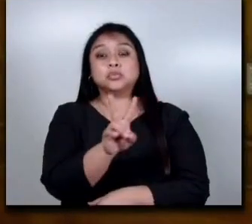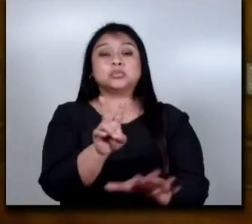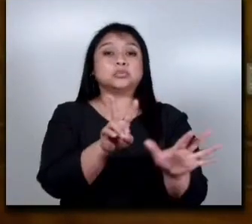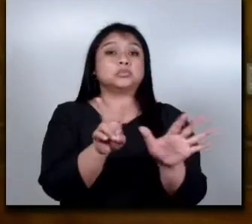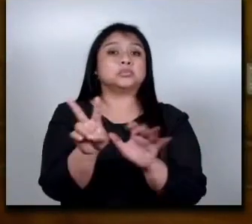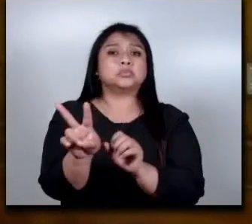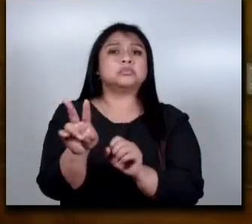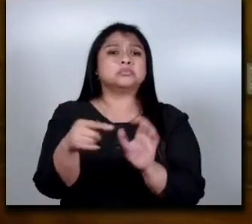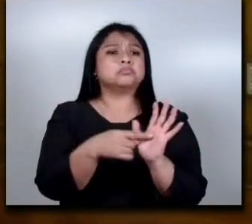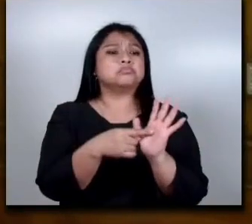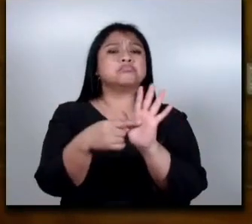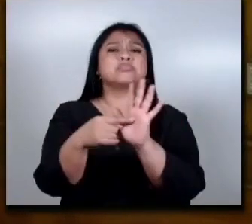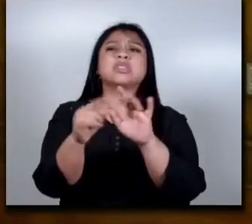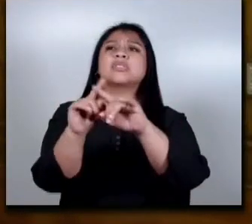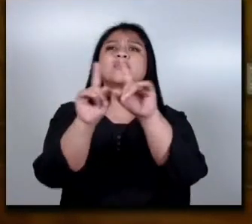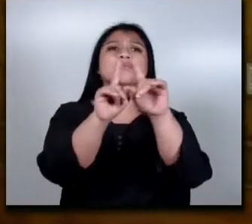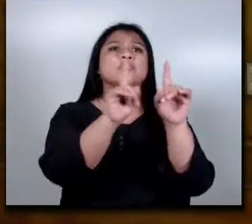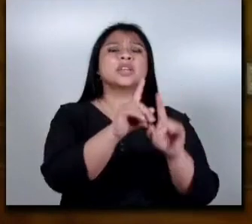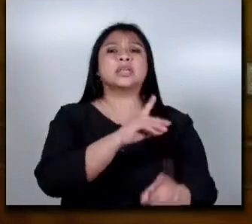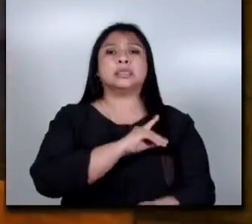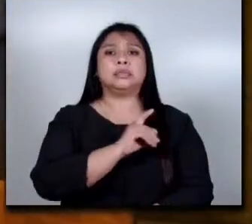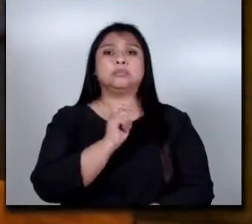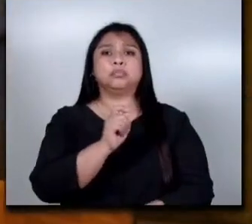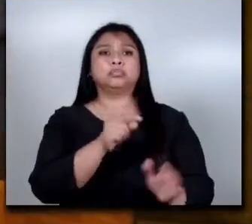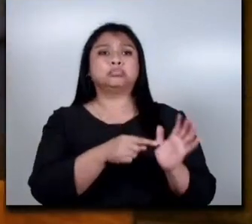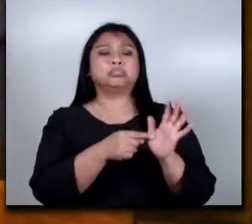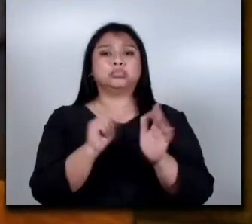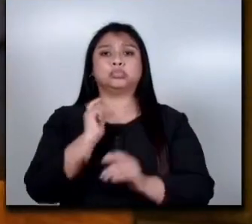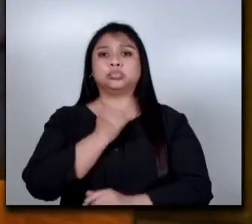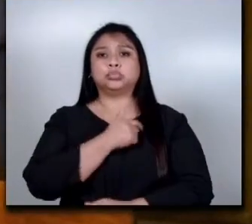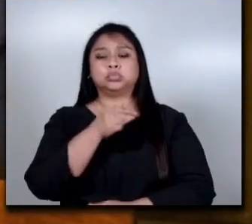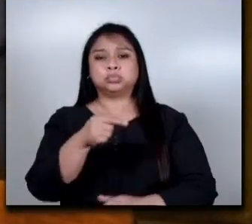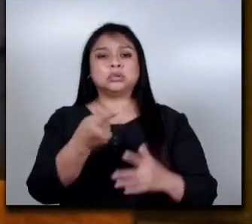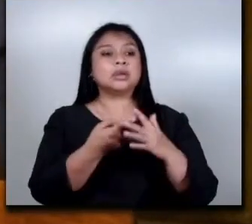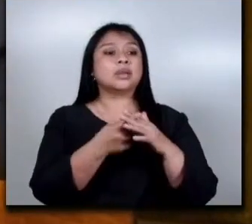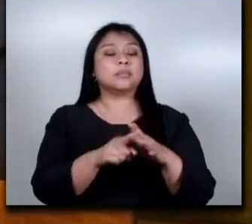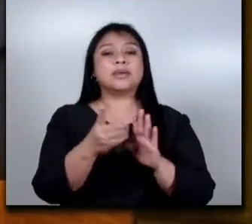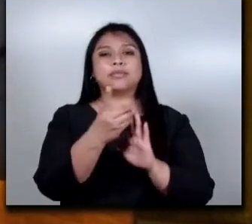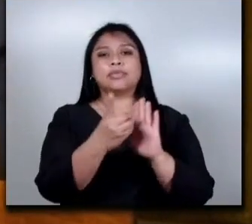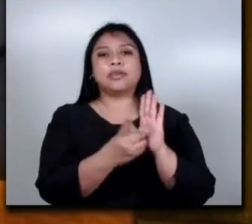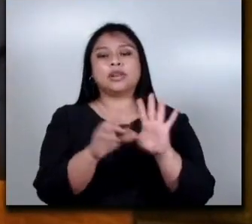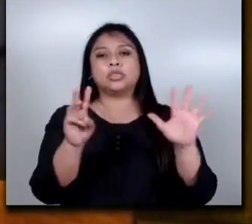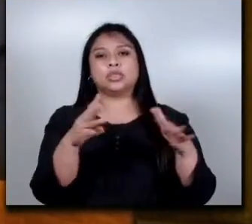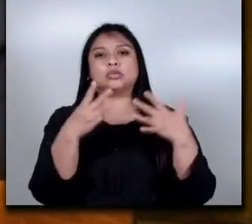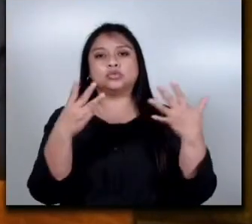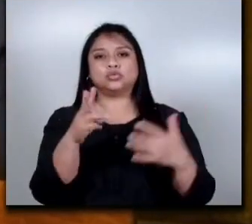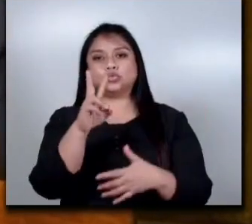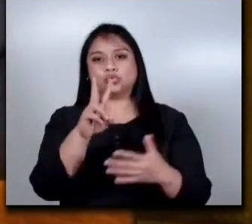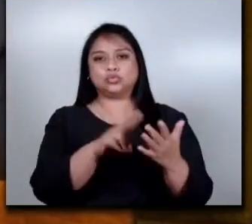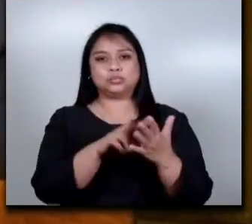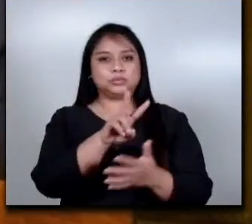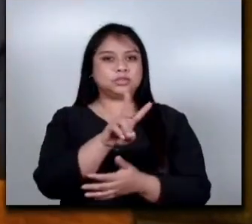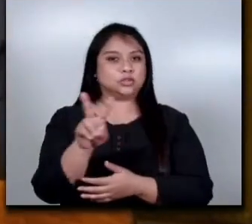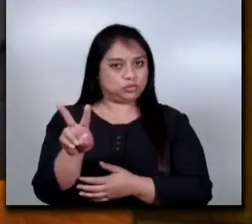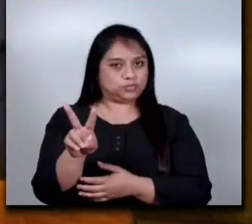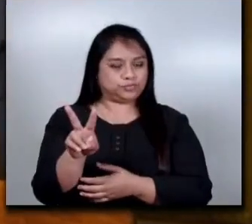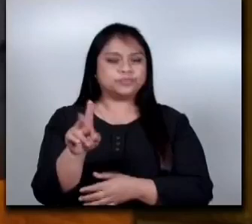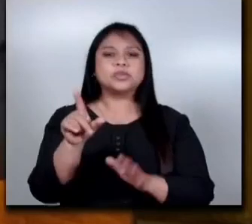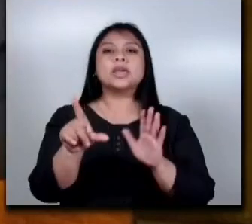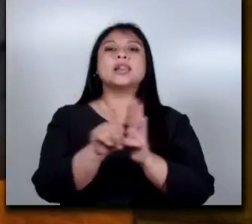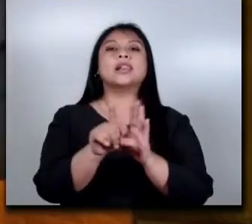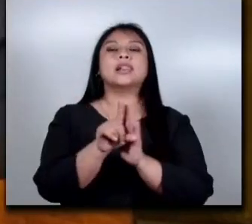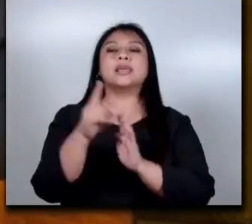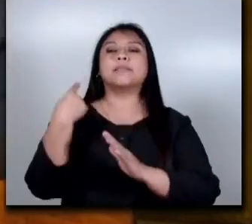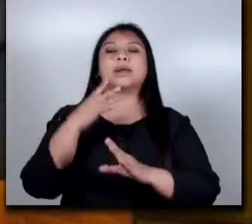fue presentada por varios diputados al Congreso de la República que dio origen al Decreto 18-2022, Ley para la